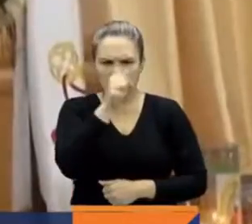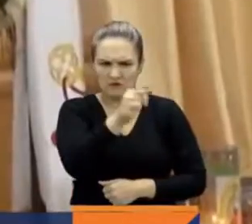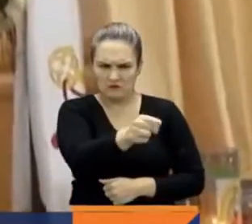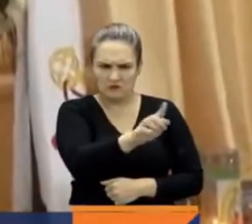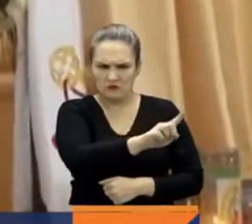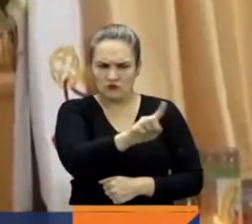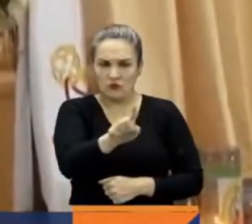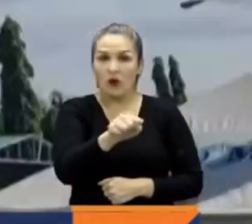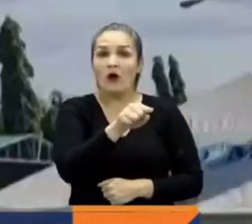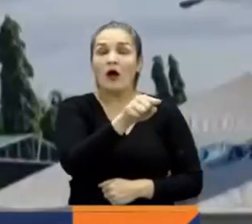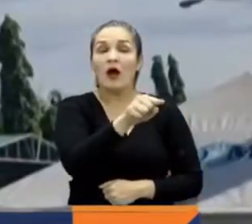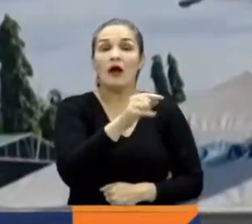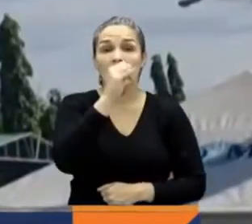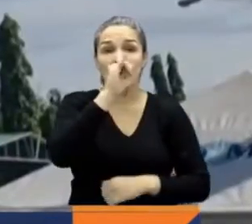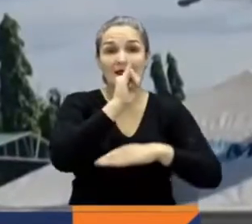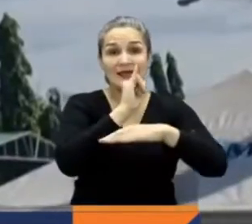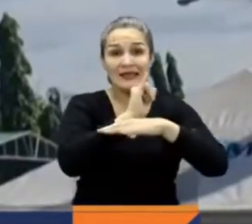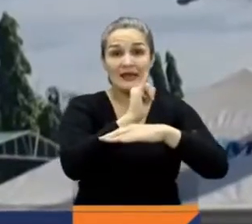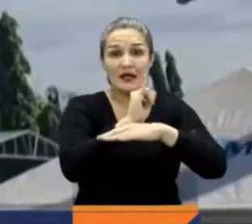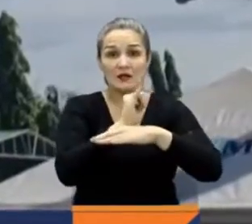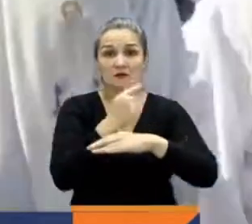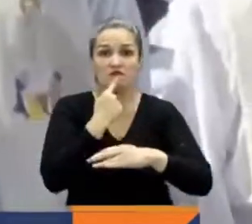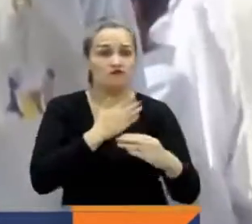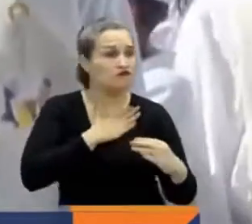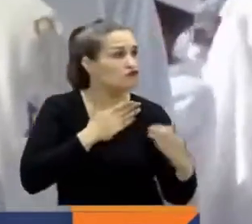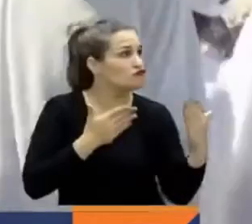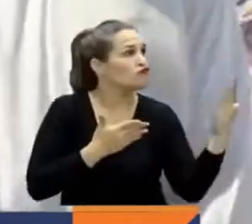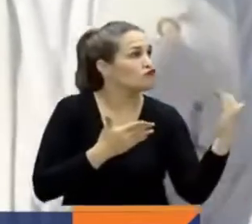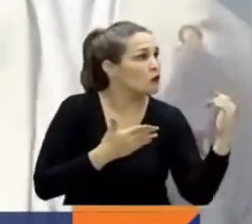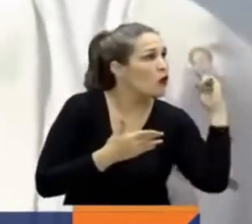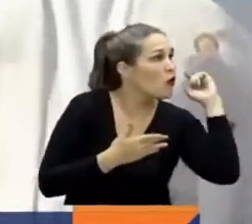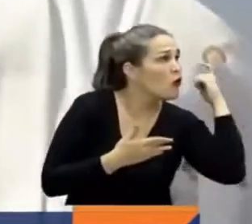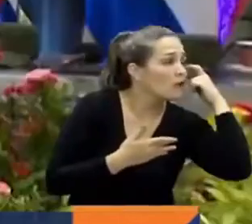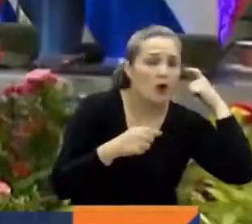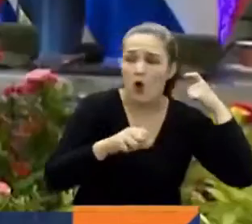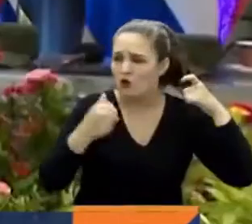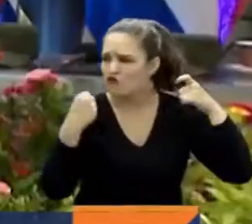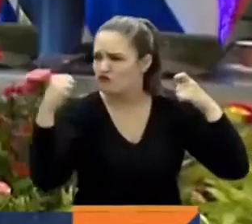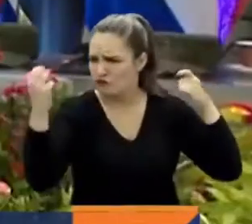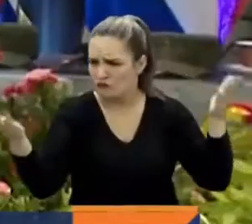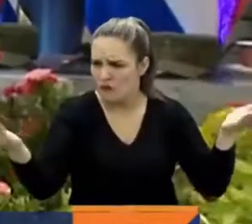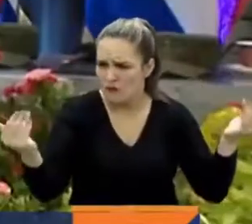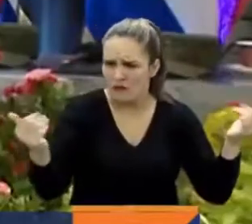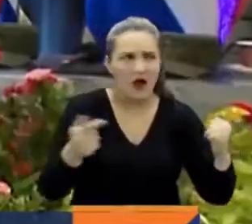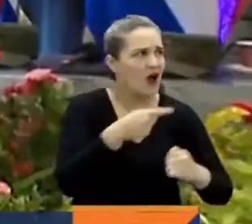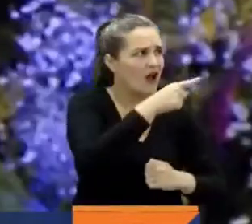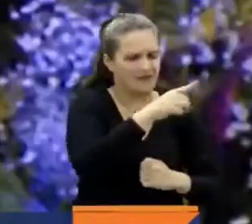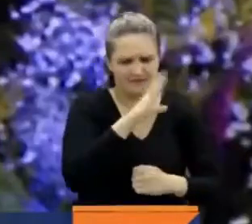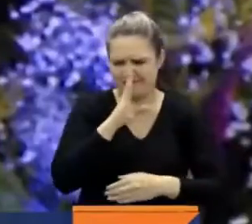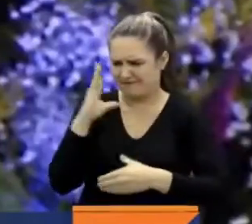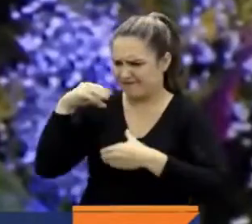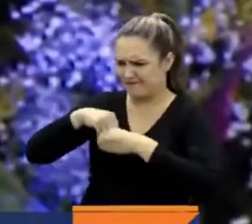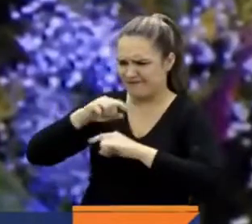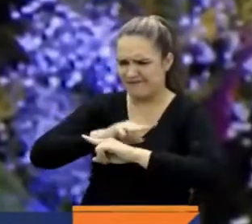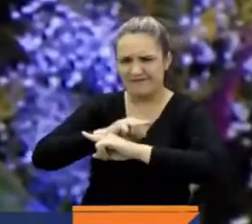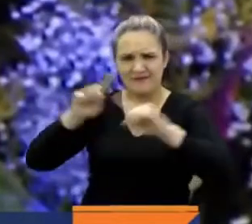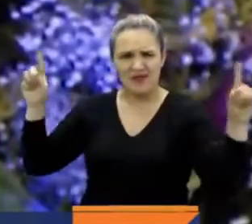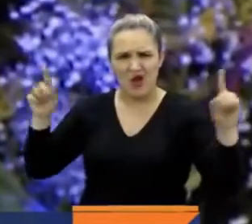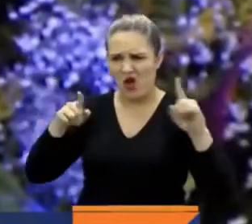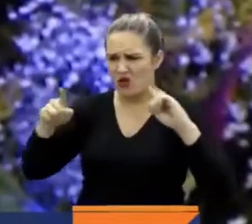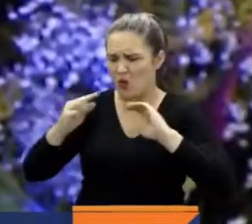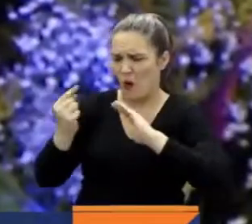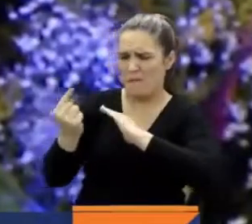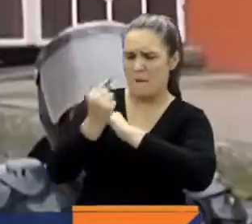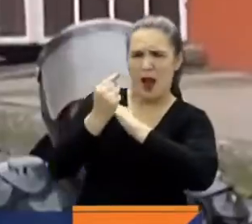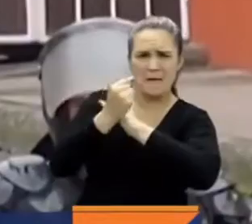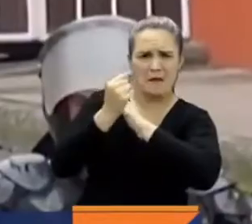y oposición la expuso y con ello a varios de sus miembros. En sus espacios se han cuestionado los actos gubernamentales y de ahí la atención con